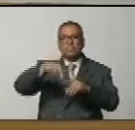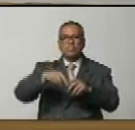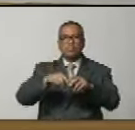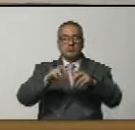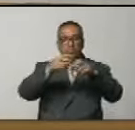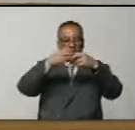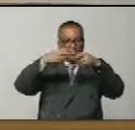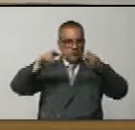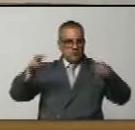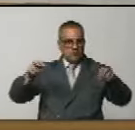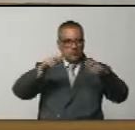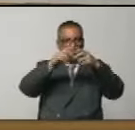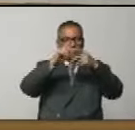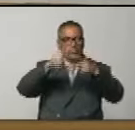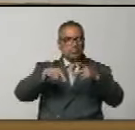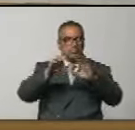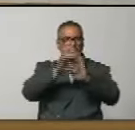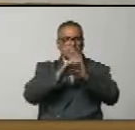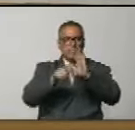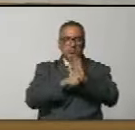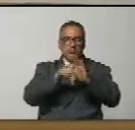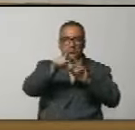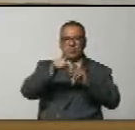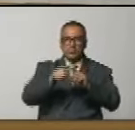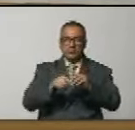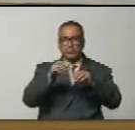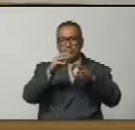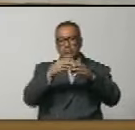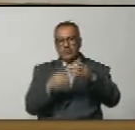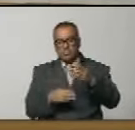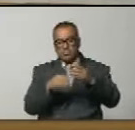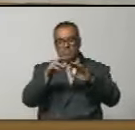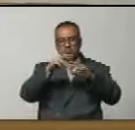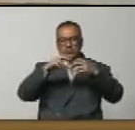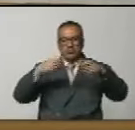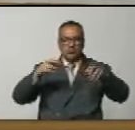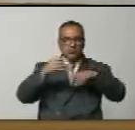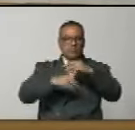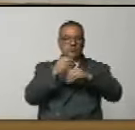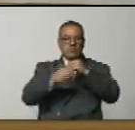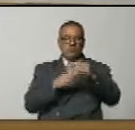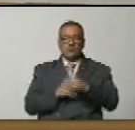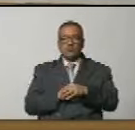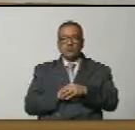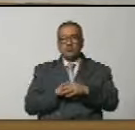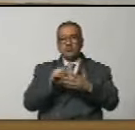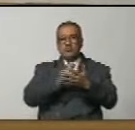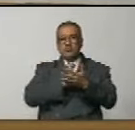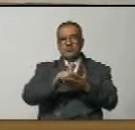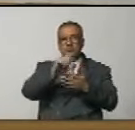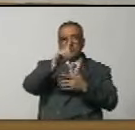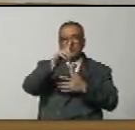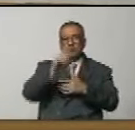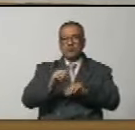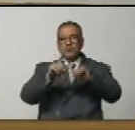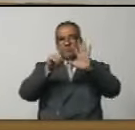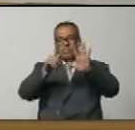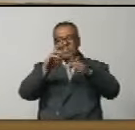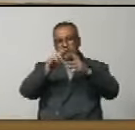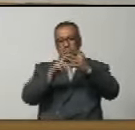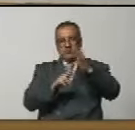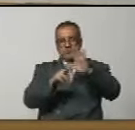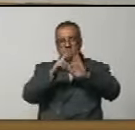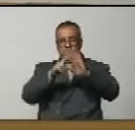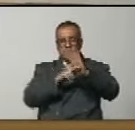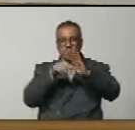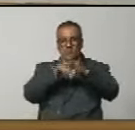denominaciones de los títulos capítulos a cápites y epígrafe de acuerdo a lo que está contenido en el artículo 106 del